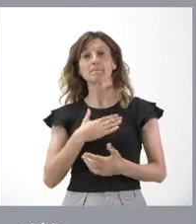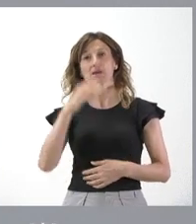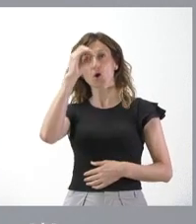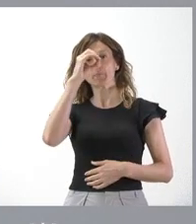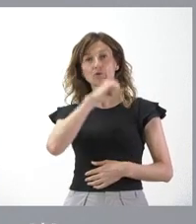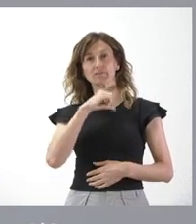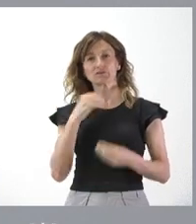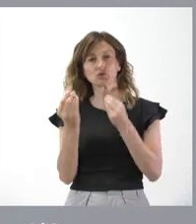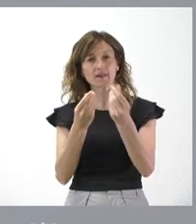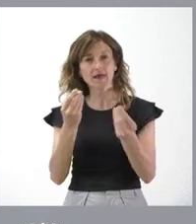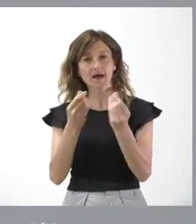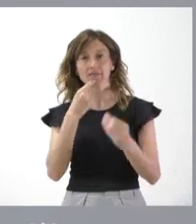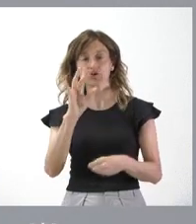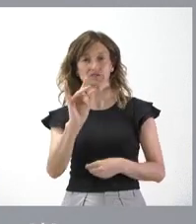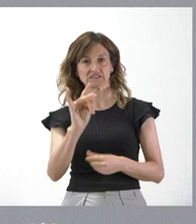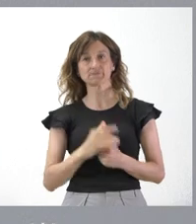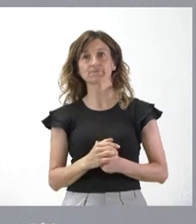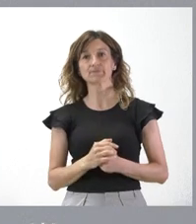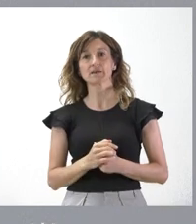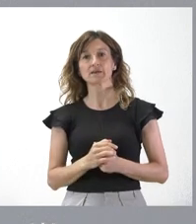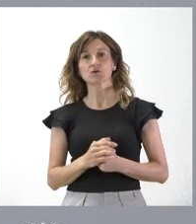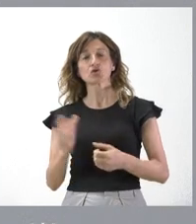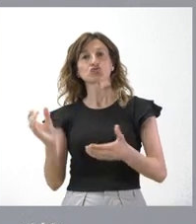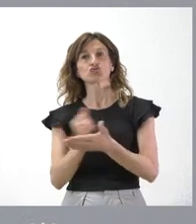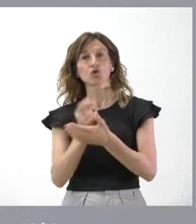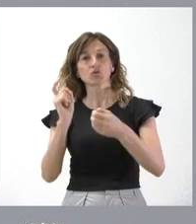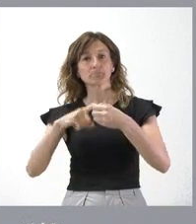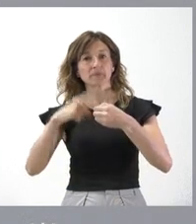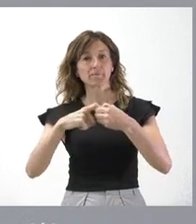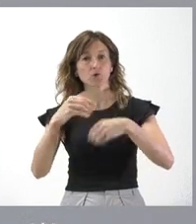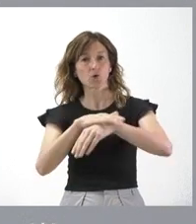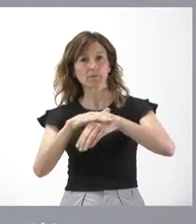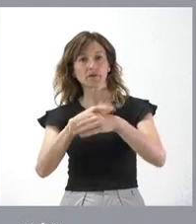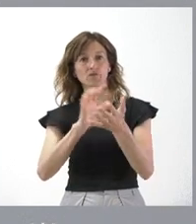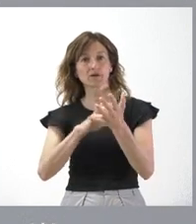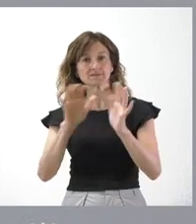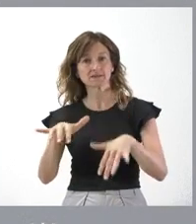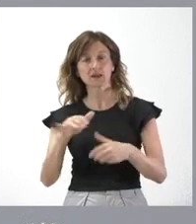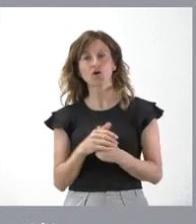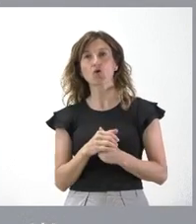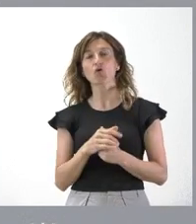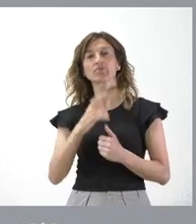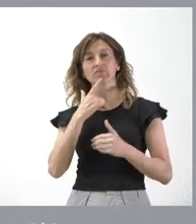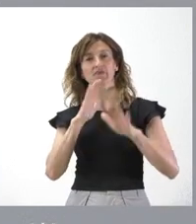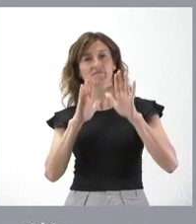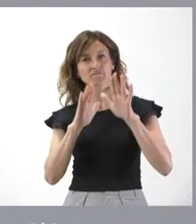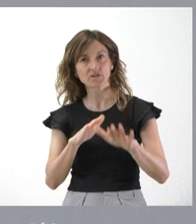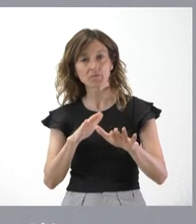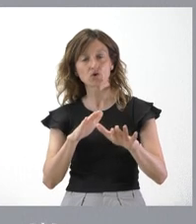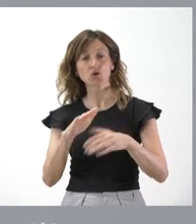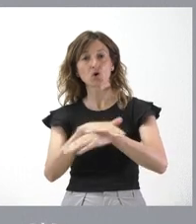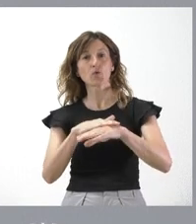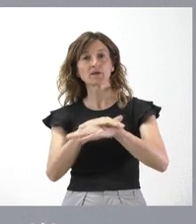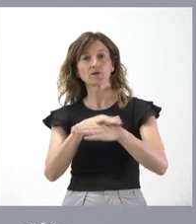mi impresión personal es que sí, que yo creo que todos los miembros del Gobierno de Castilla y León estarían favorables a que el Gobierno de